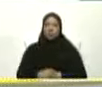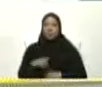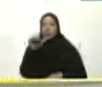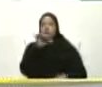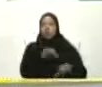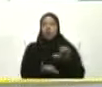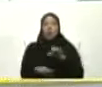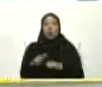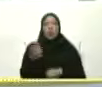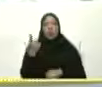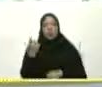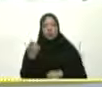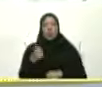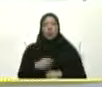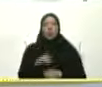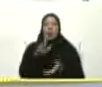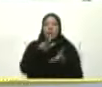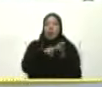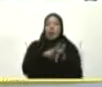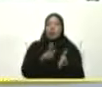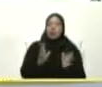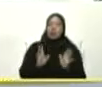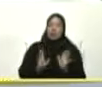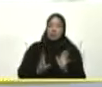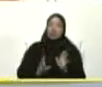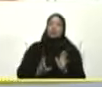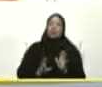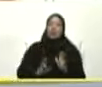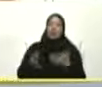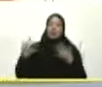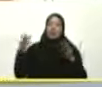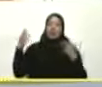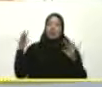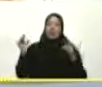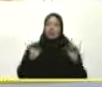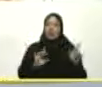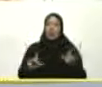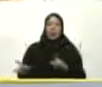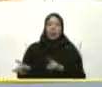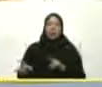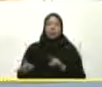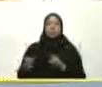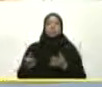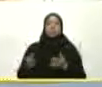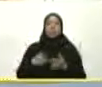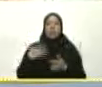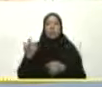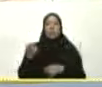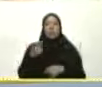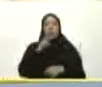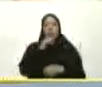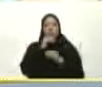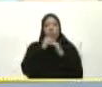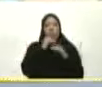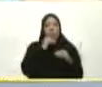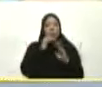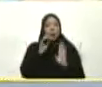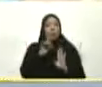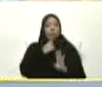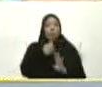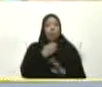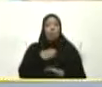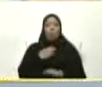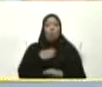Simulado Bueno Aprobado Listo Viste No podía Quedarse callado El doctor Ever